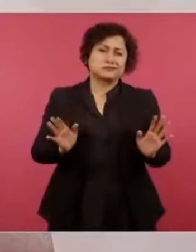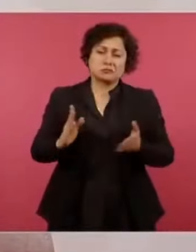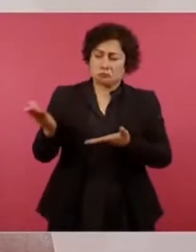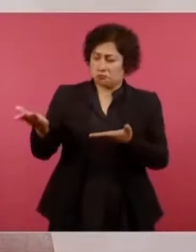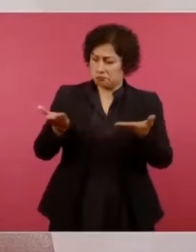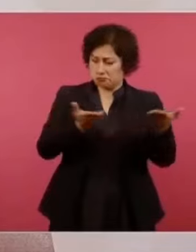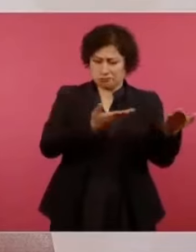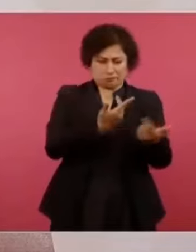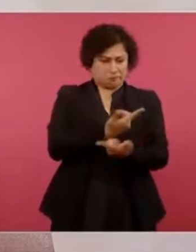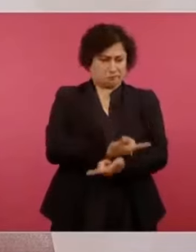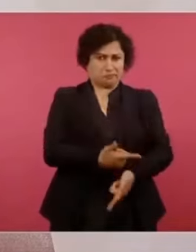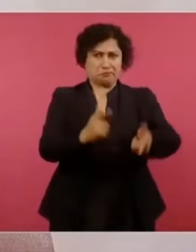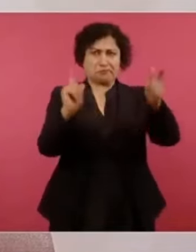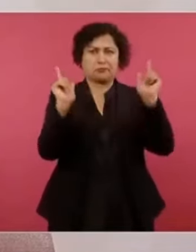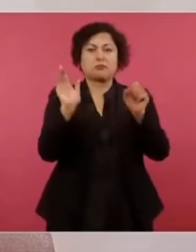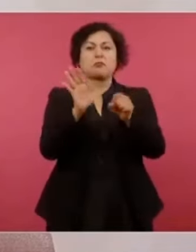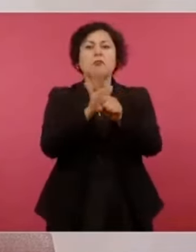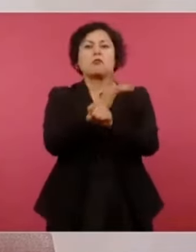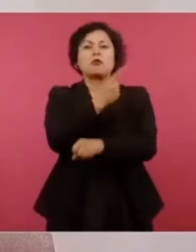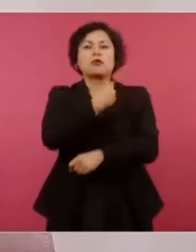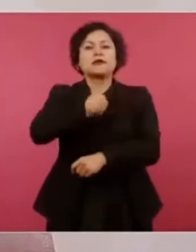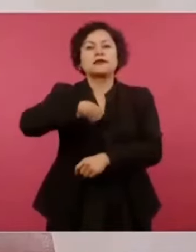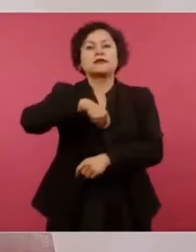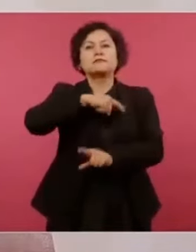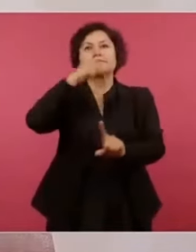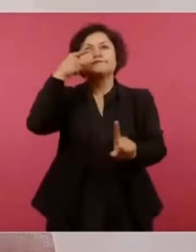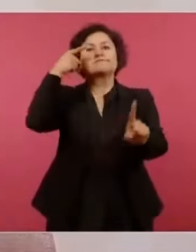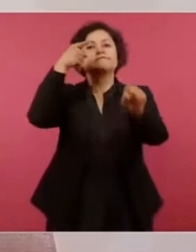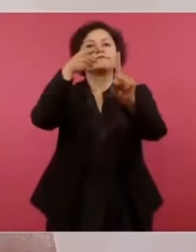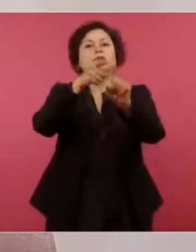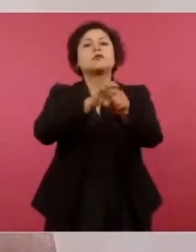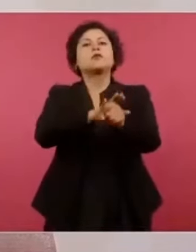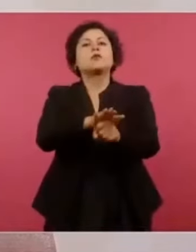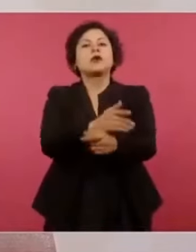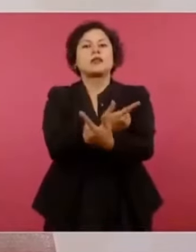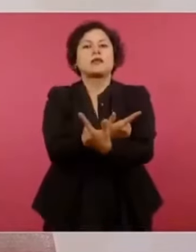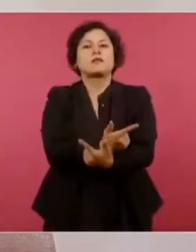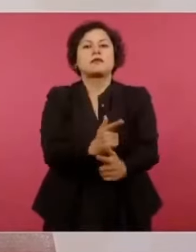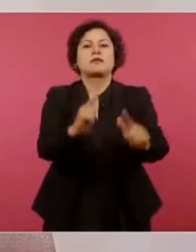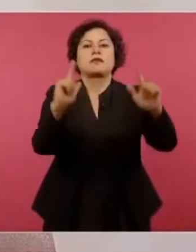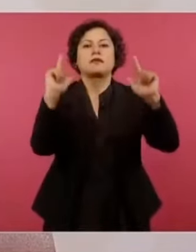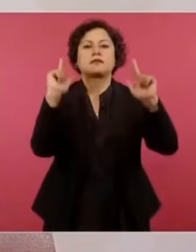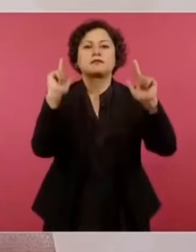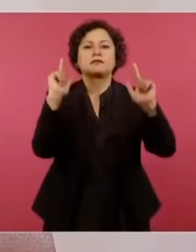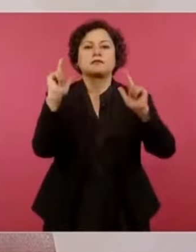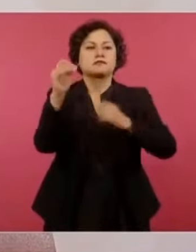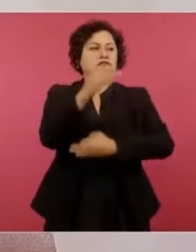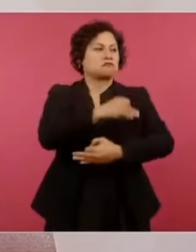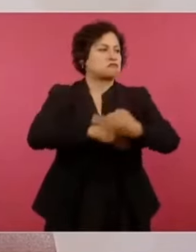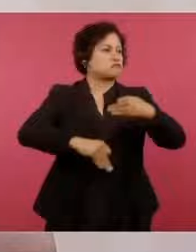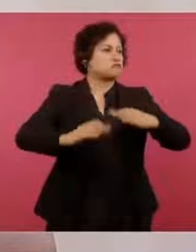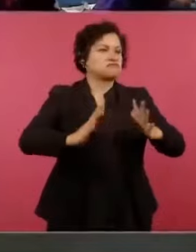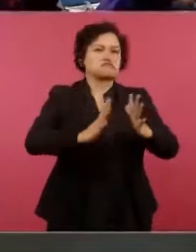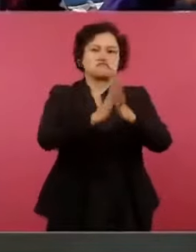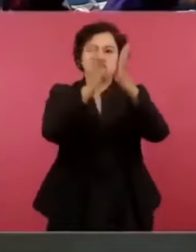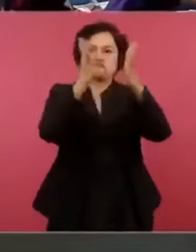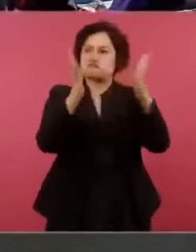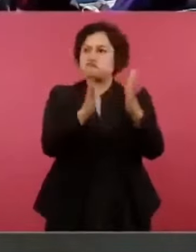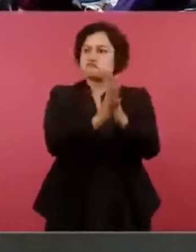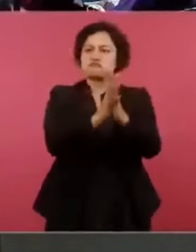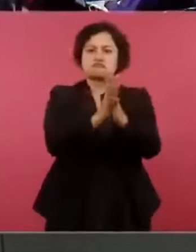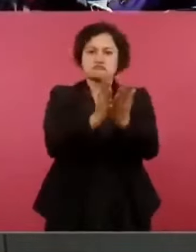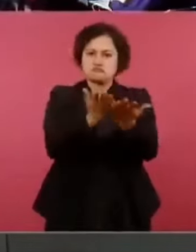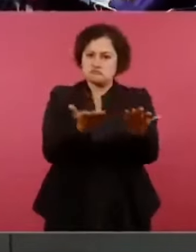auténtica y de la democracia también, real, verdadera,